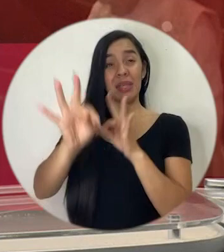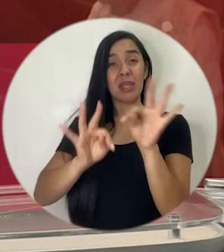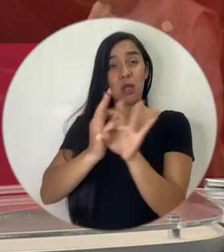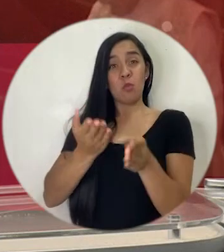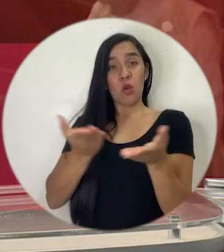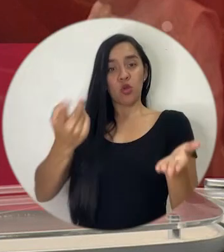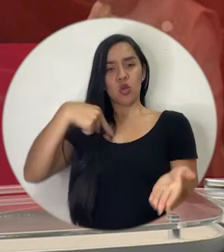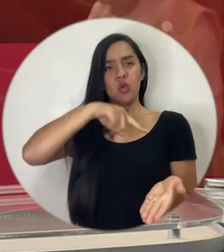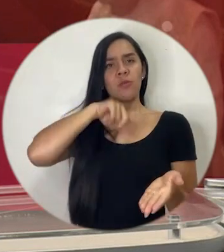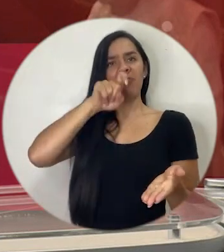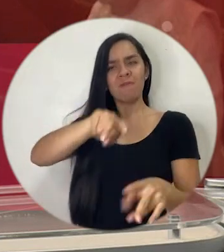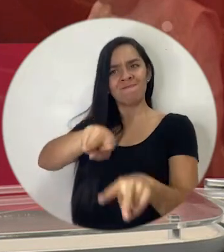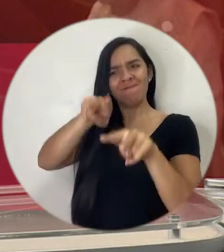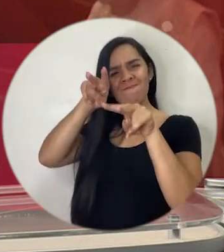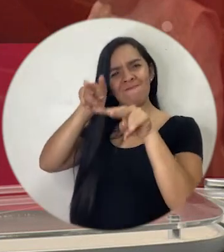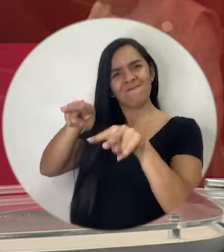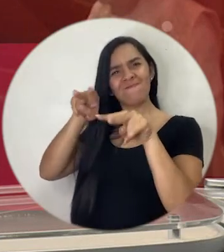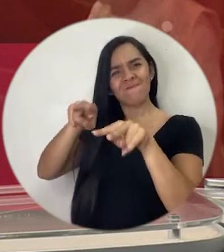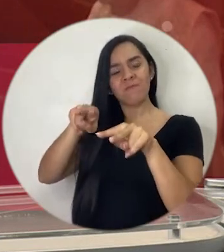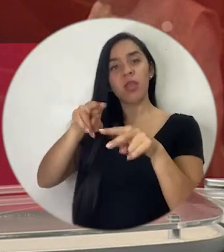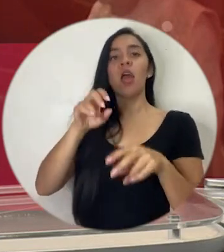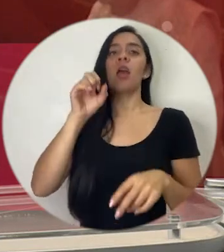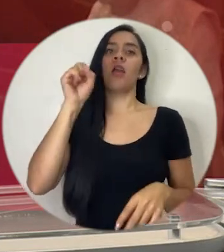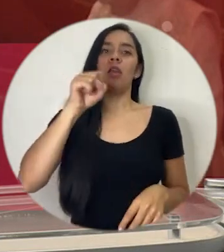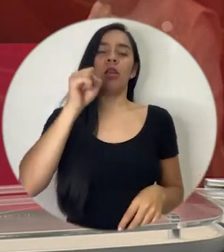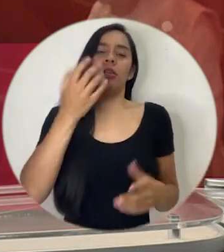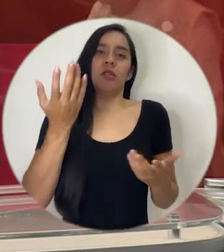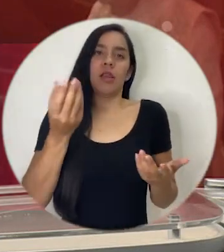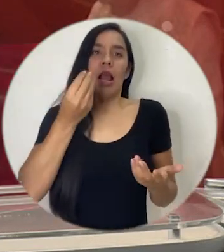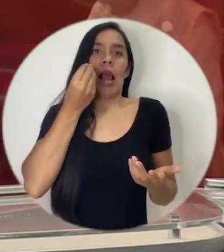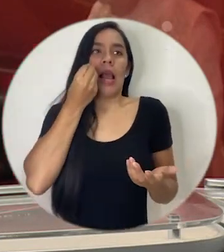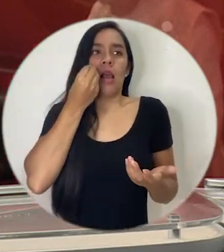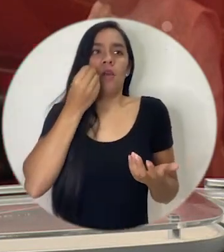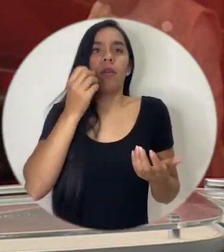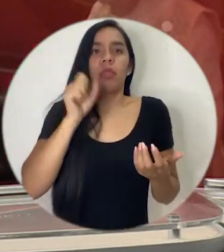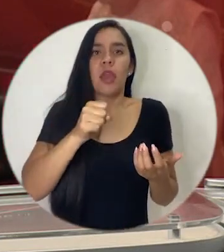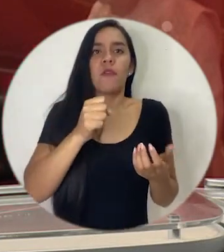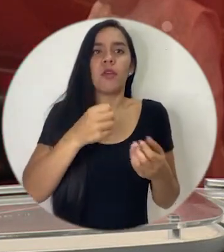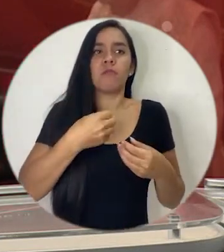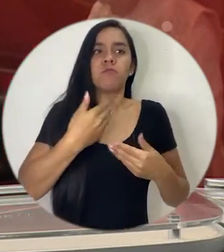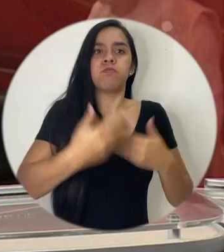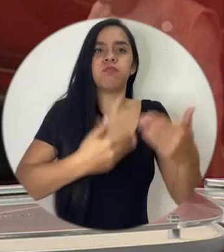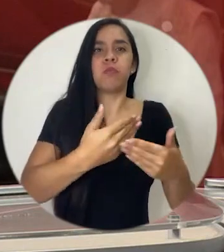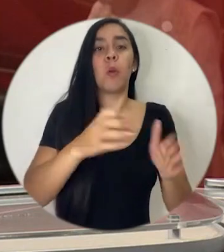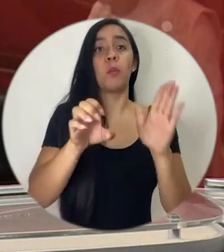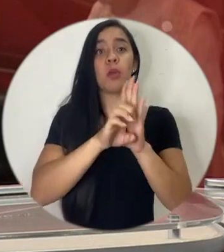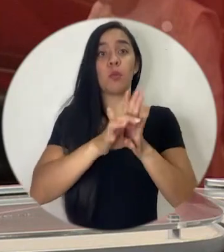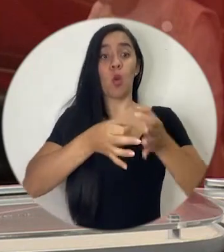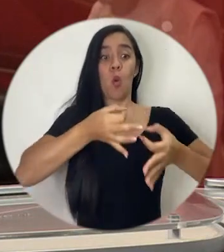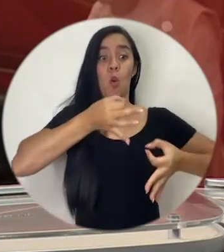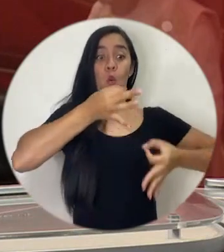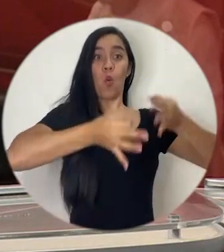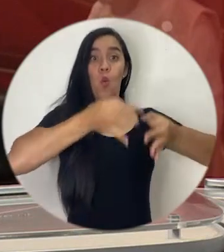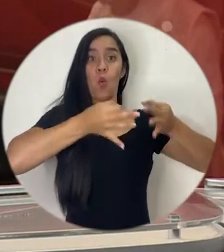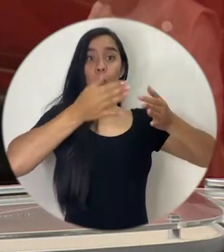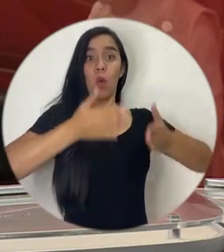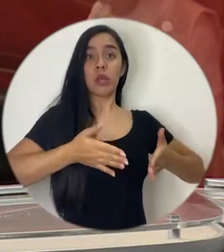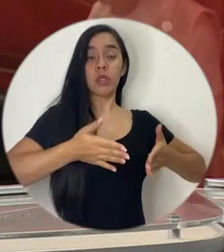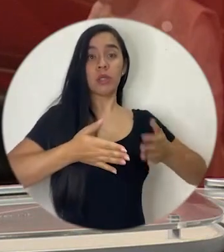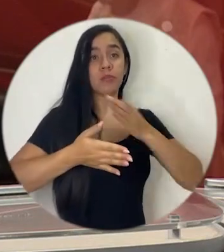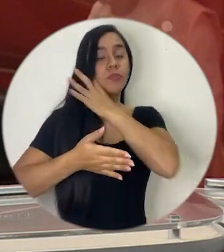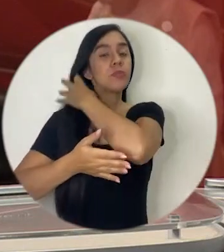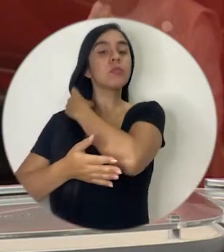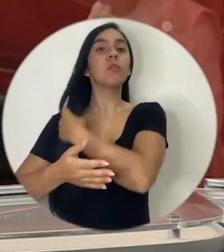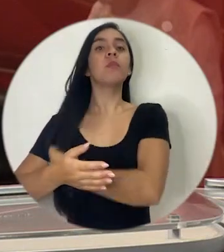nosotros que vigilarlo ahora claro que hay que quedar pasos más allá un juez que revisa un